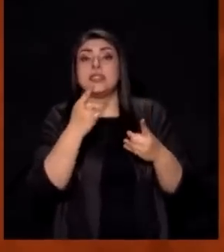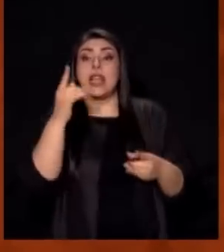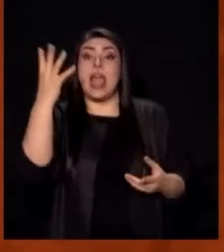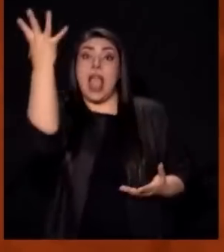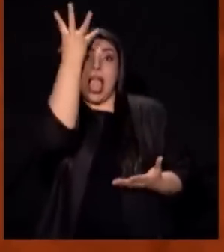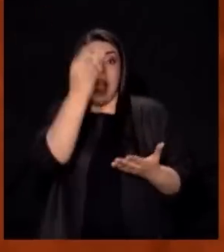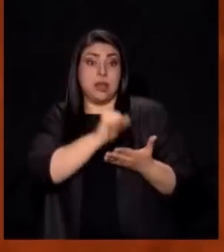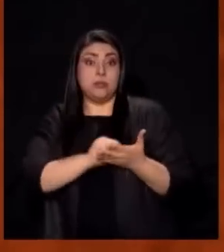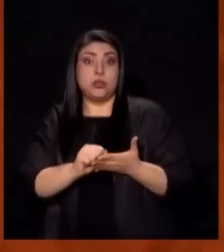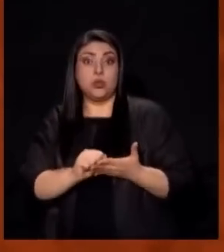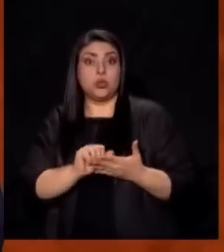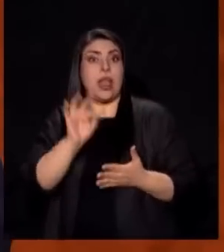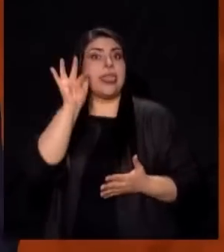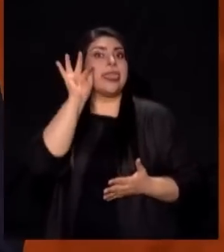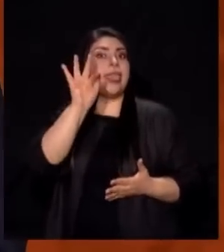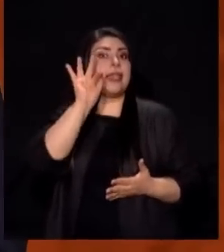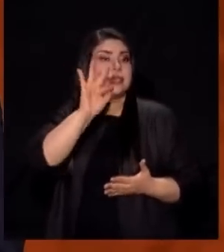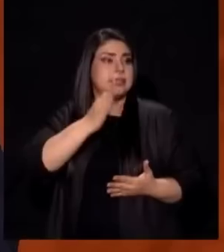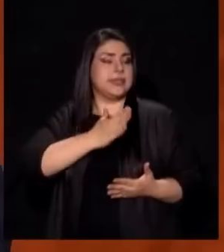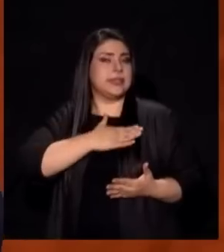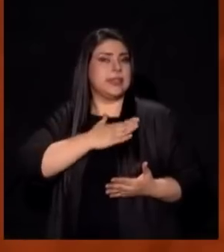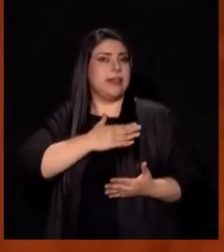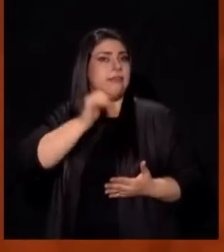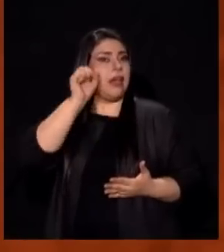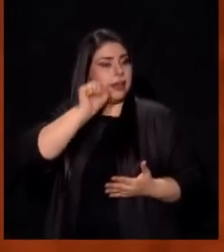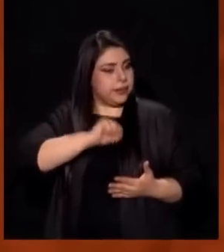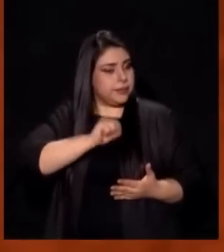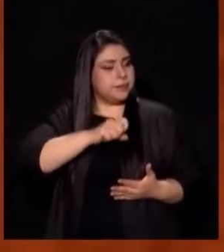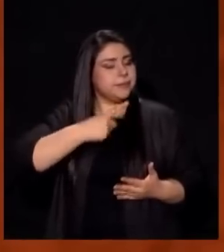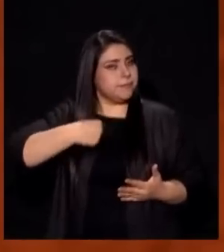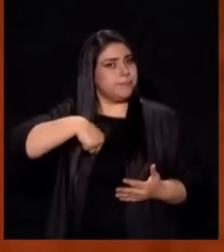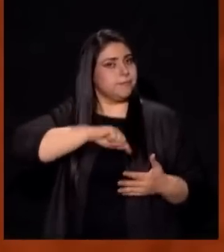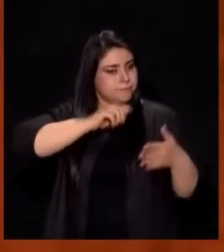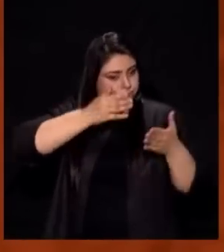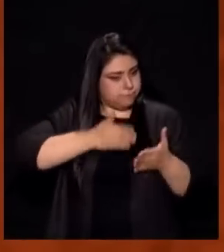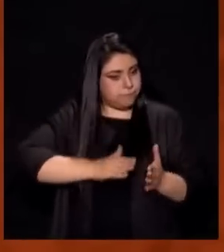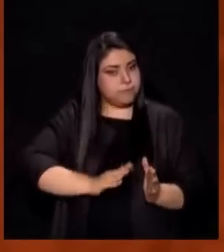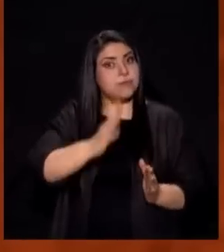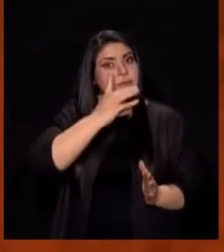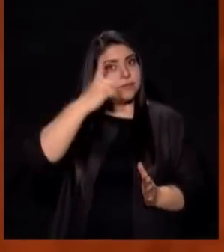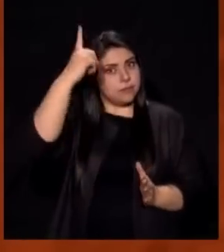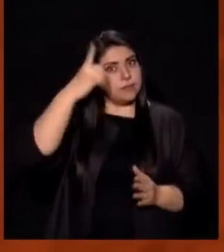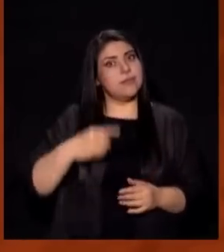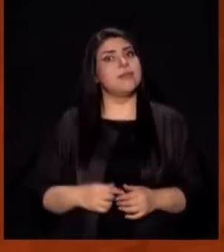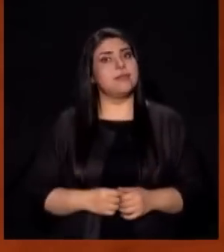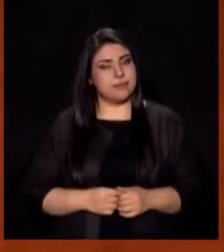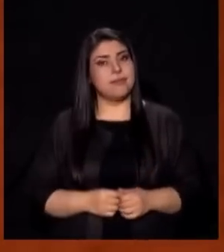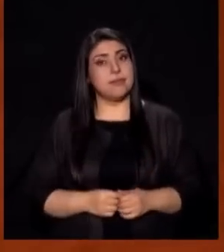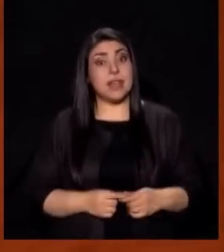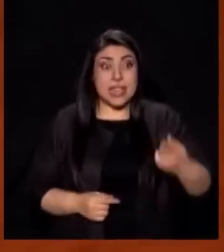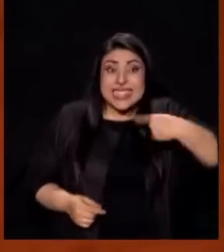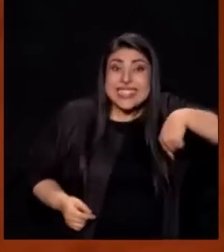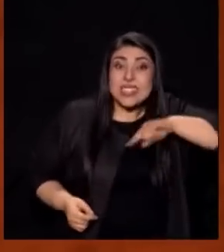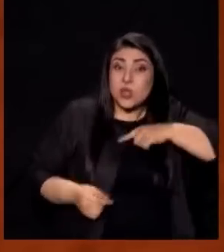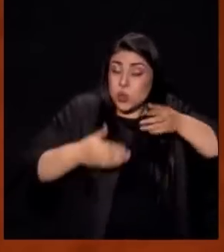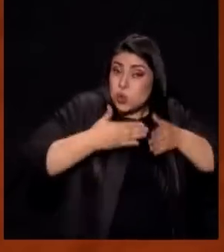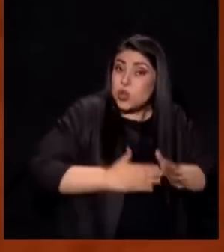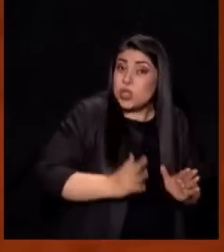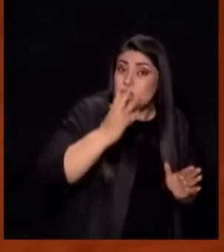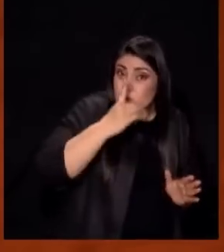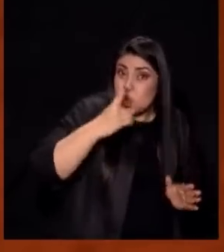espíritu De que somos hijos de Dios Y si hijos también que